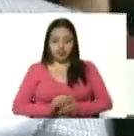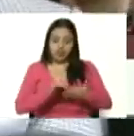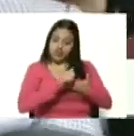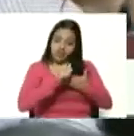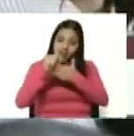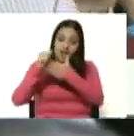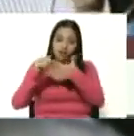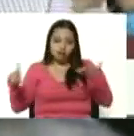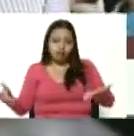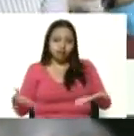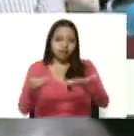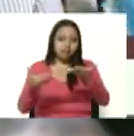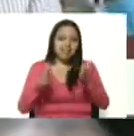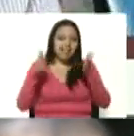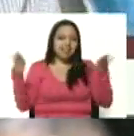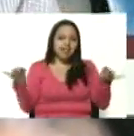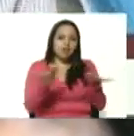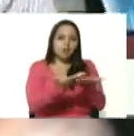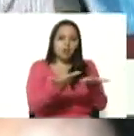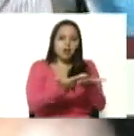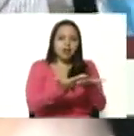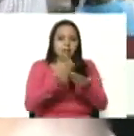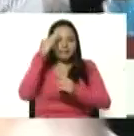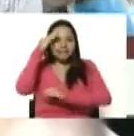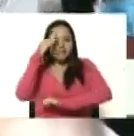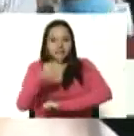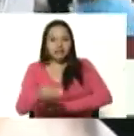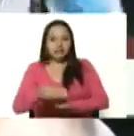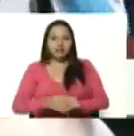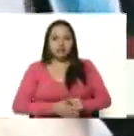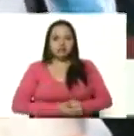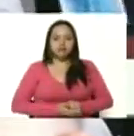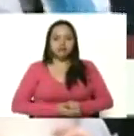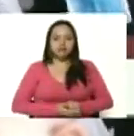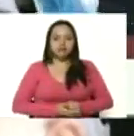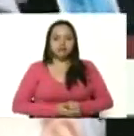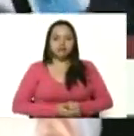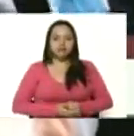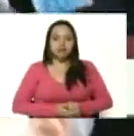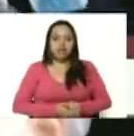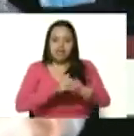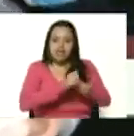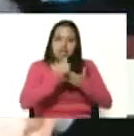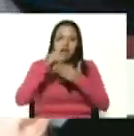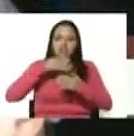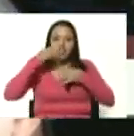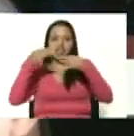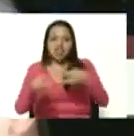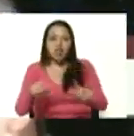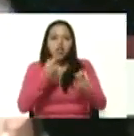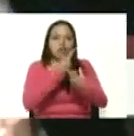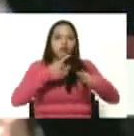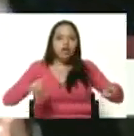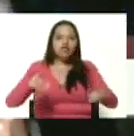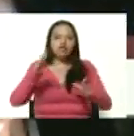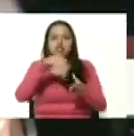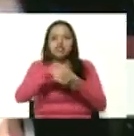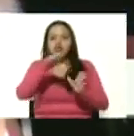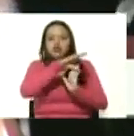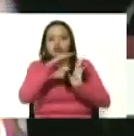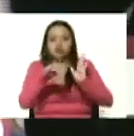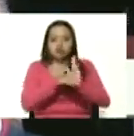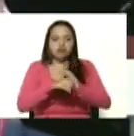surgido de la gran escuela militar de la fuerza armada el liderazgo verdadero democrático constitucional